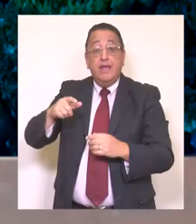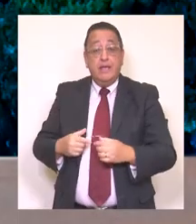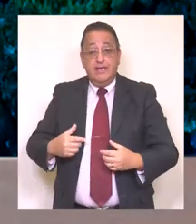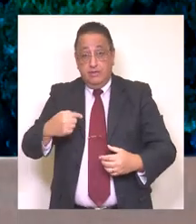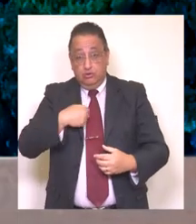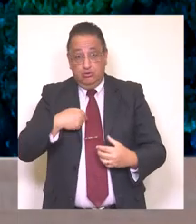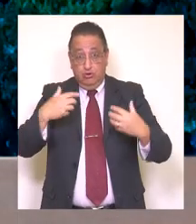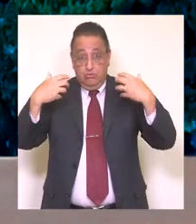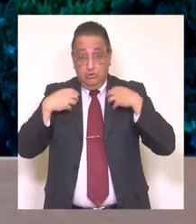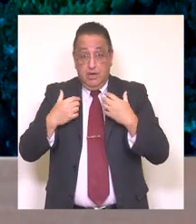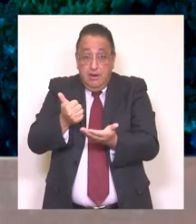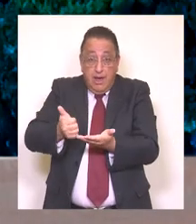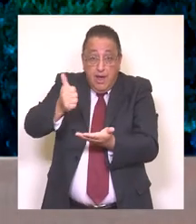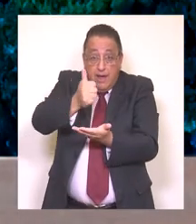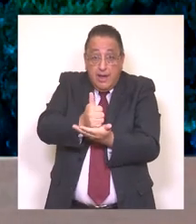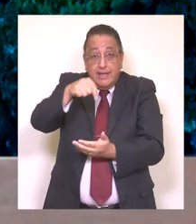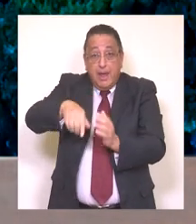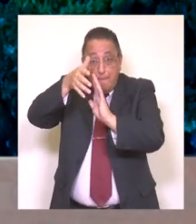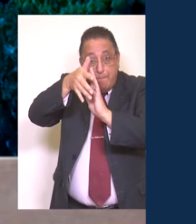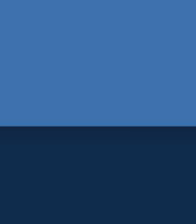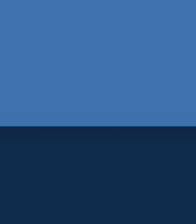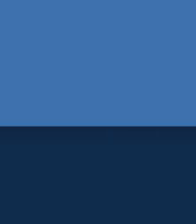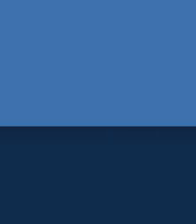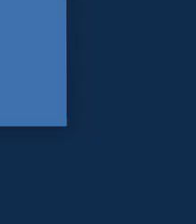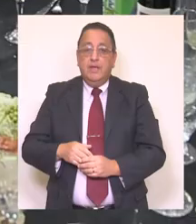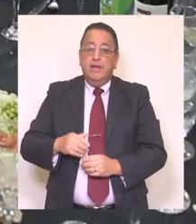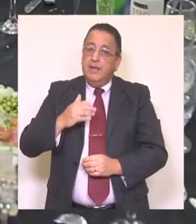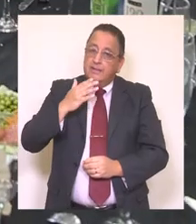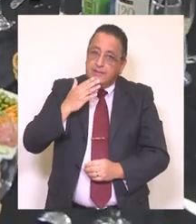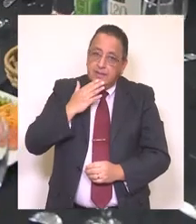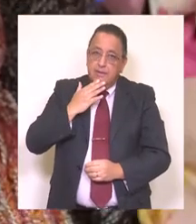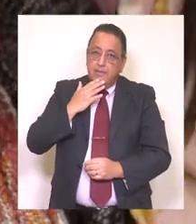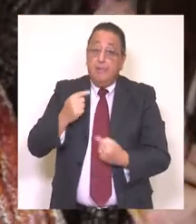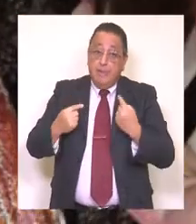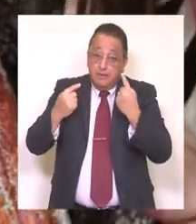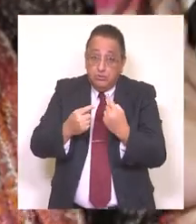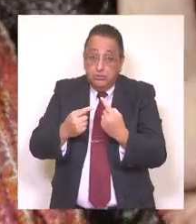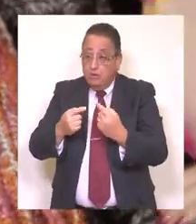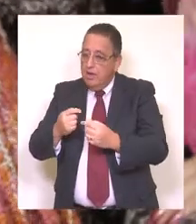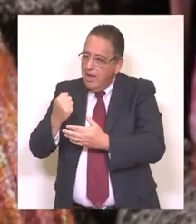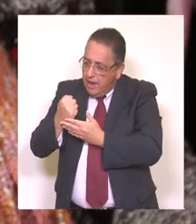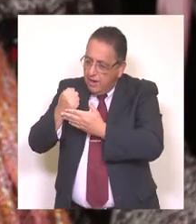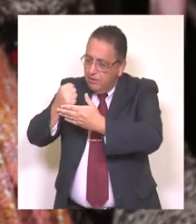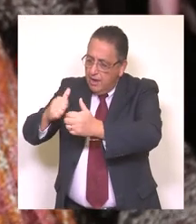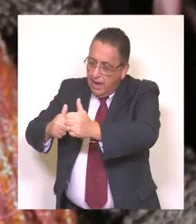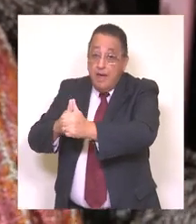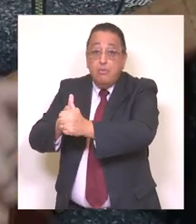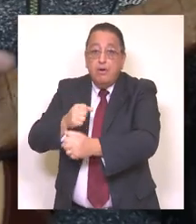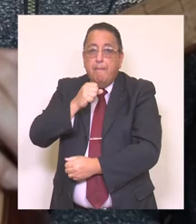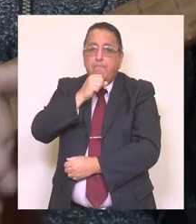al inicio de mi periodo como alcalde también de la comuna de Muchén. Por supuesto que continuamos apoyando a nuestros queridos